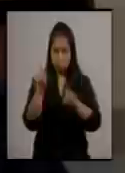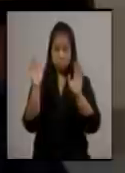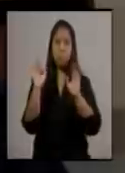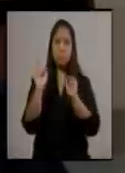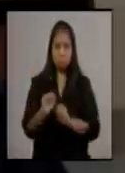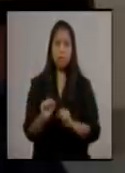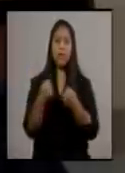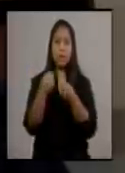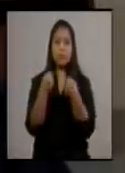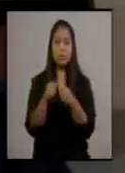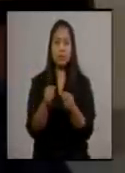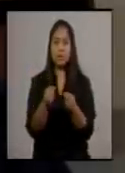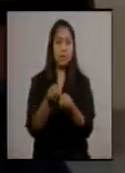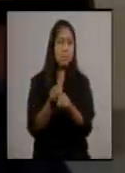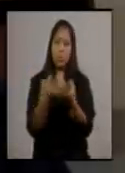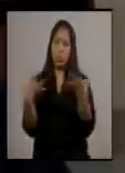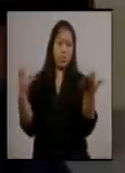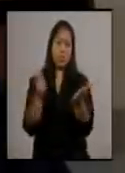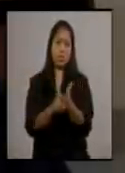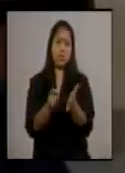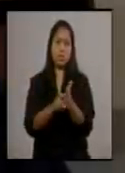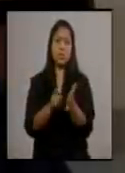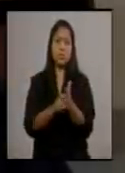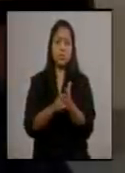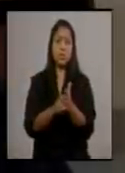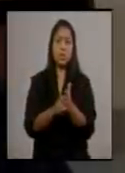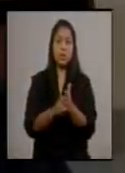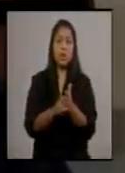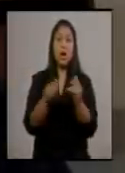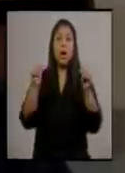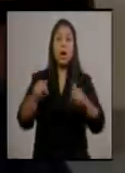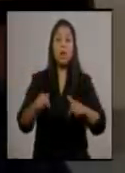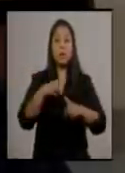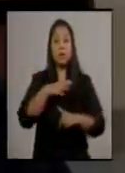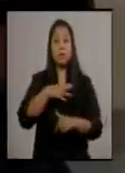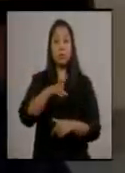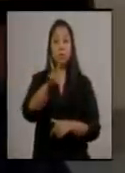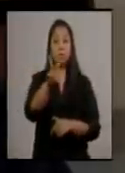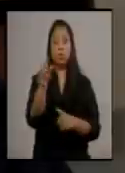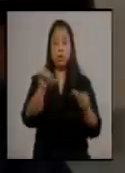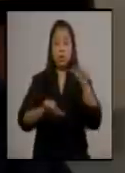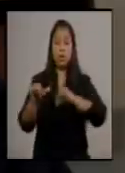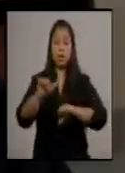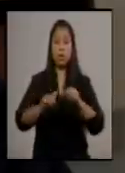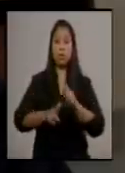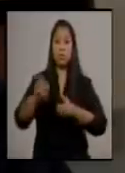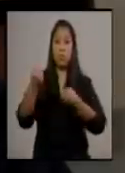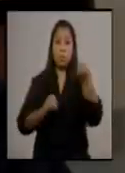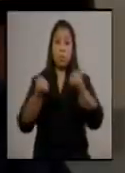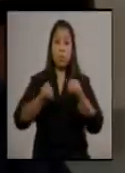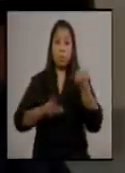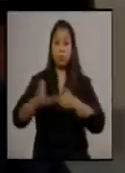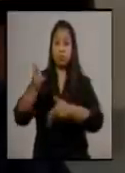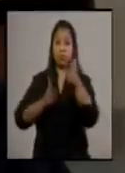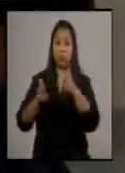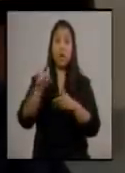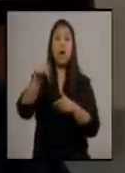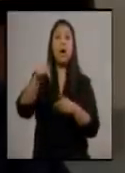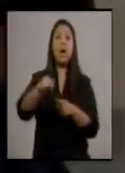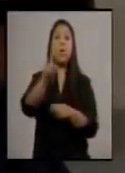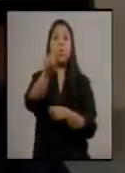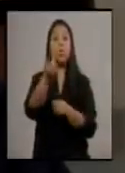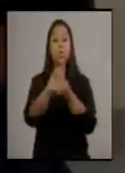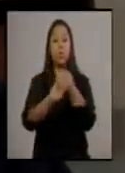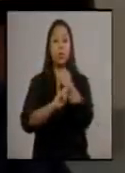a disposición. Tenemos en este momento dos laboratorios móviles. Uno de ellos está en la ciudad de Guahuetenango,